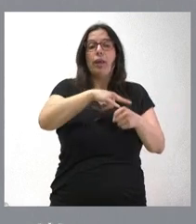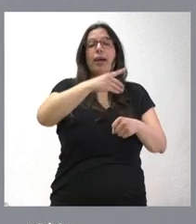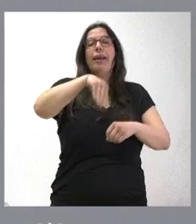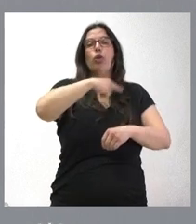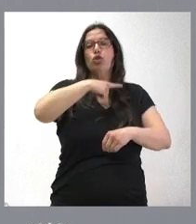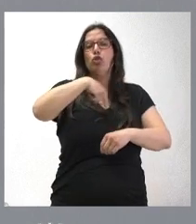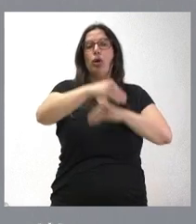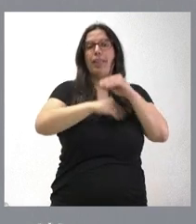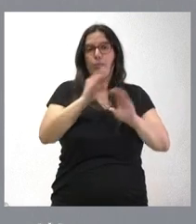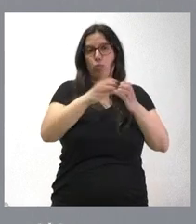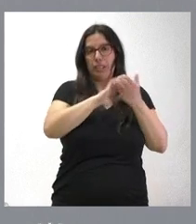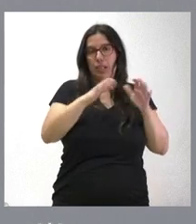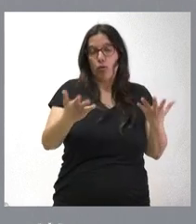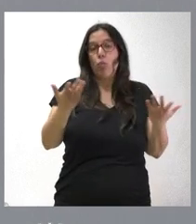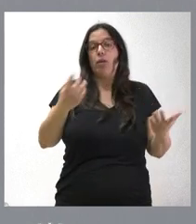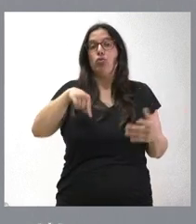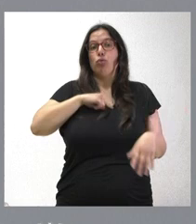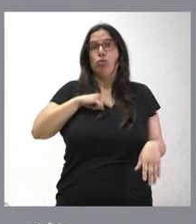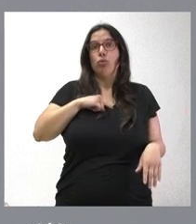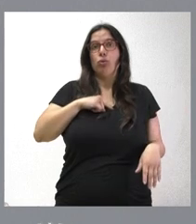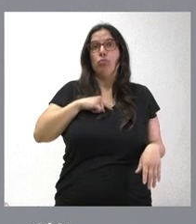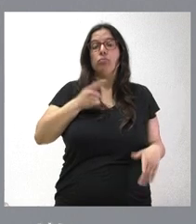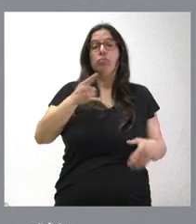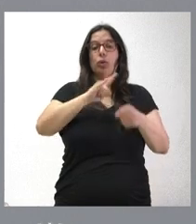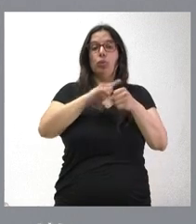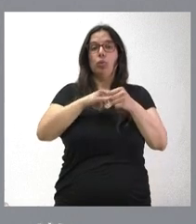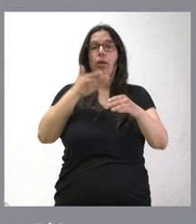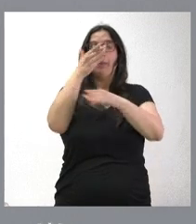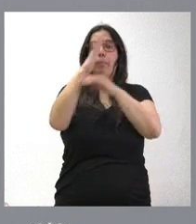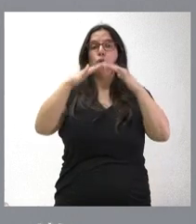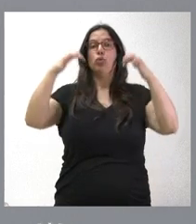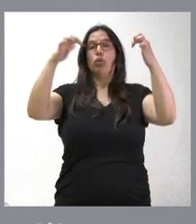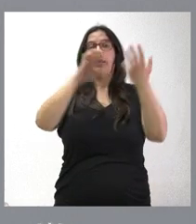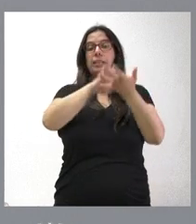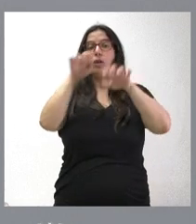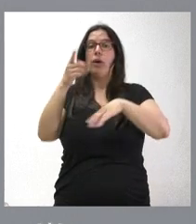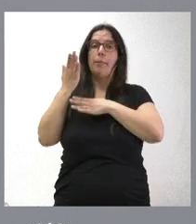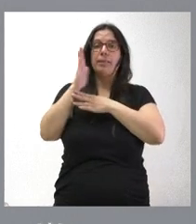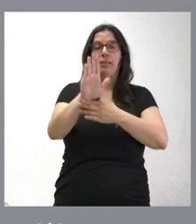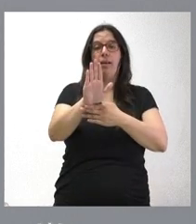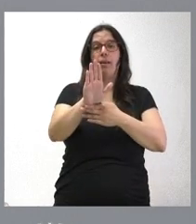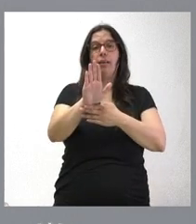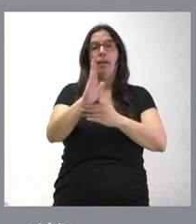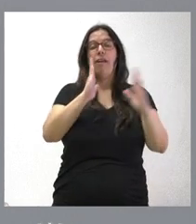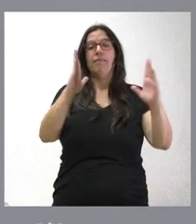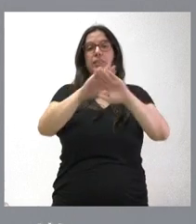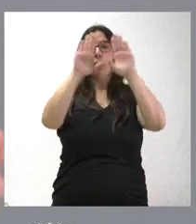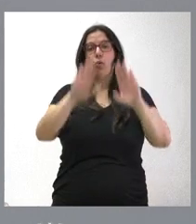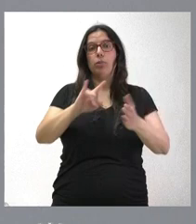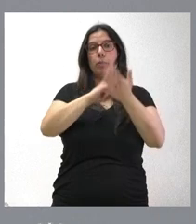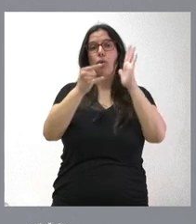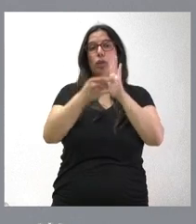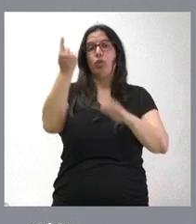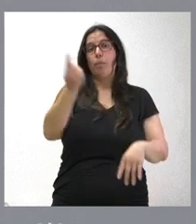que es asistir a presentar en el Pleno de las Cortes de Castilla y León la fase final del proyecto de